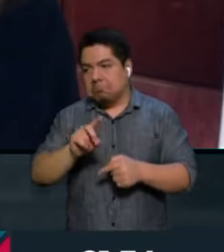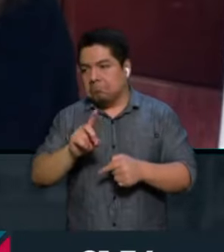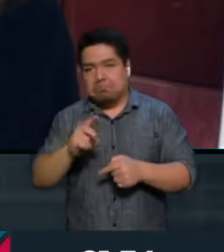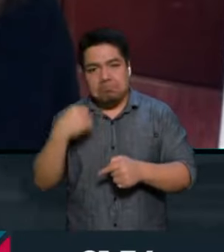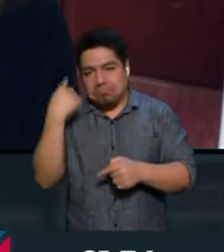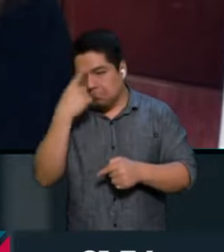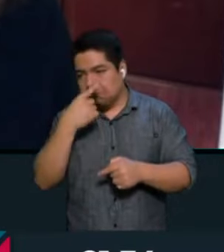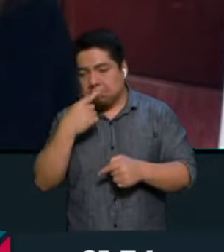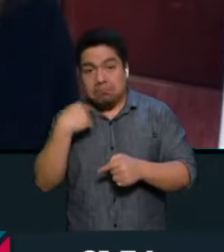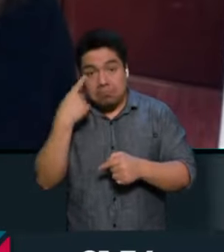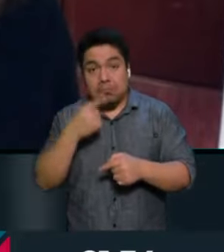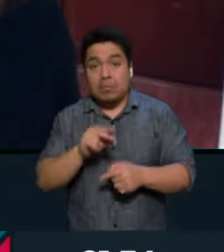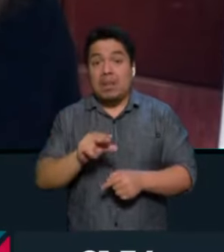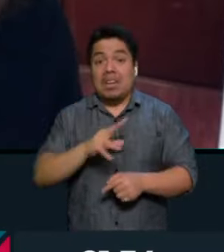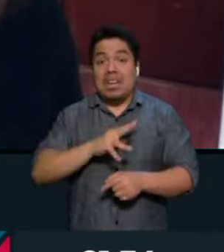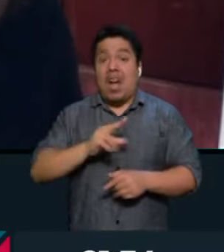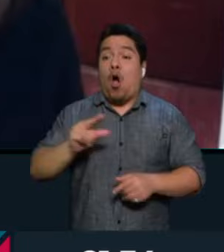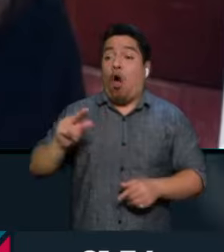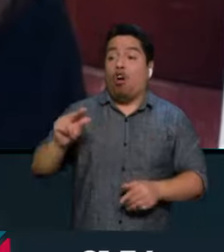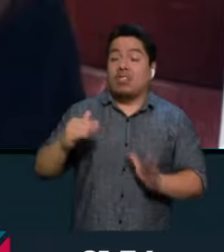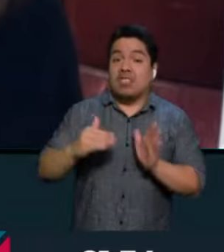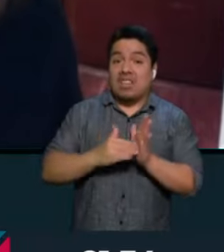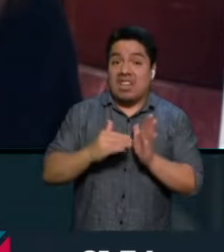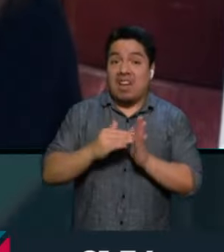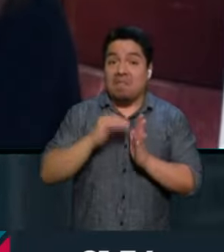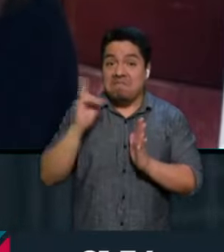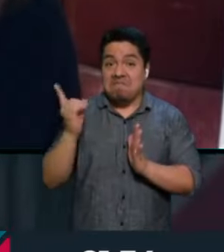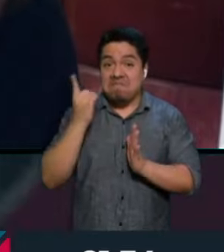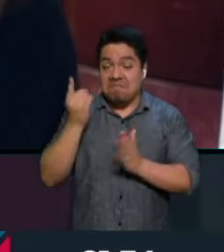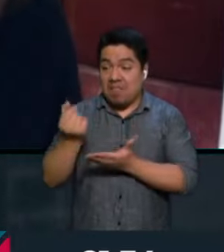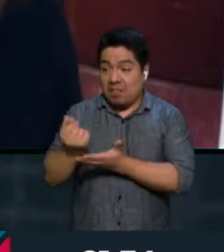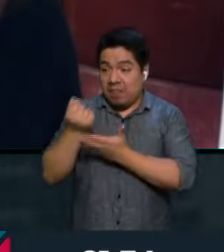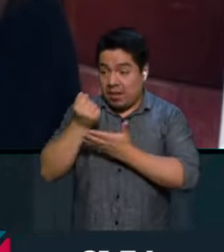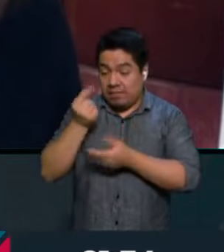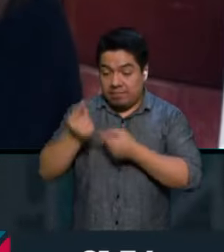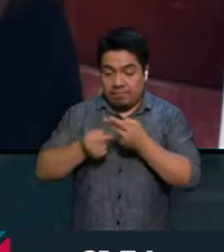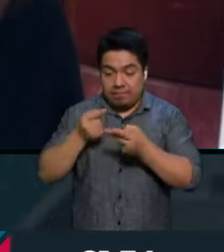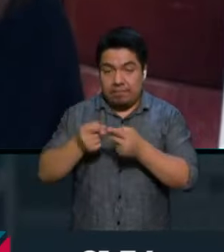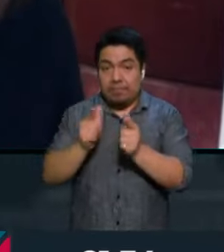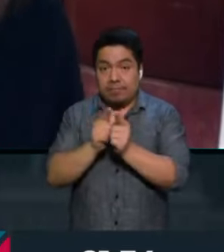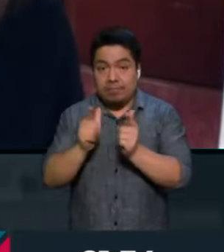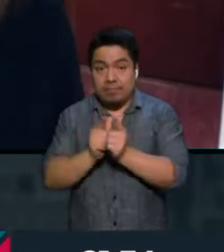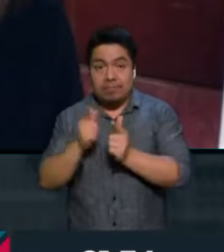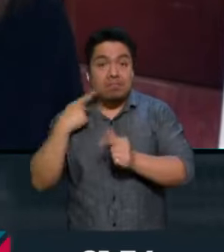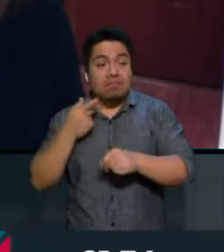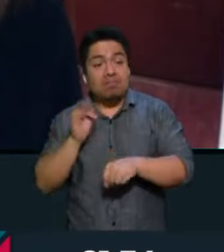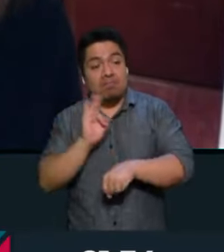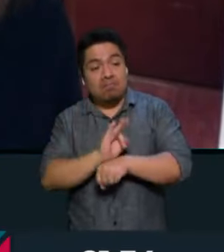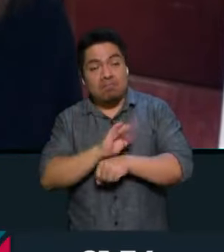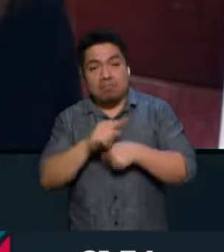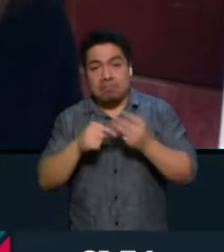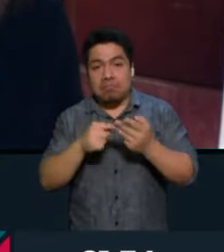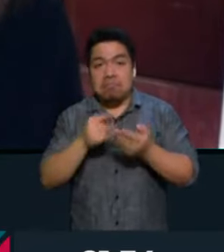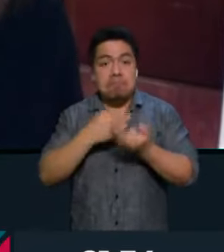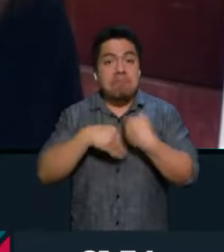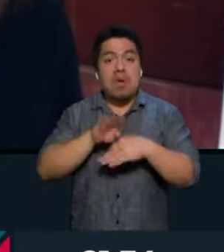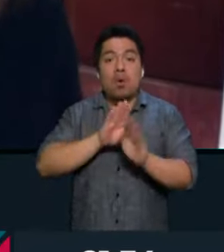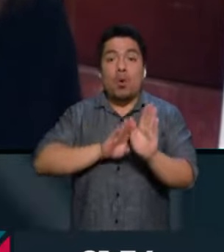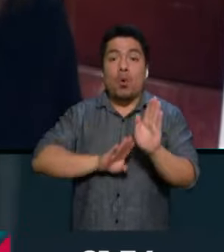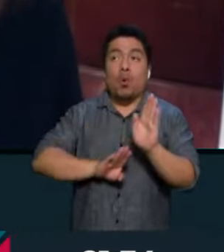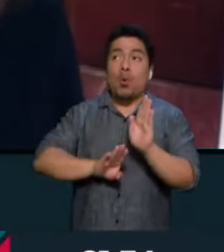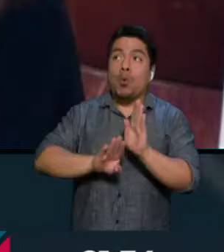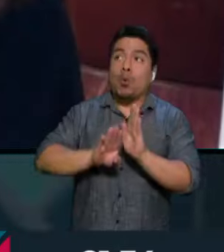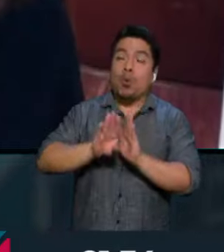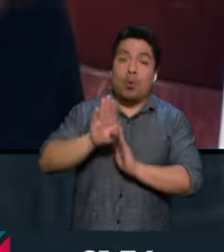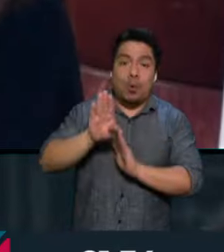horas, tiene más de 80 millones de financiamiento que ya recibió, tiene ya el respaldo del partido demócrata y parece que va viento en popa la eventual